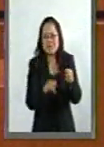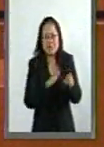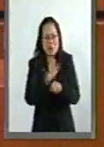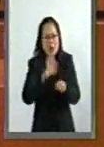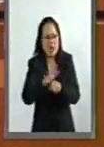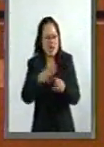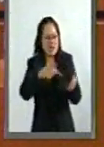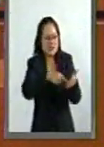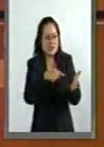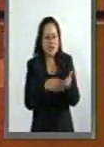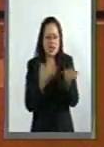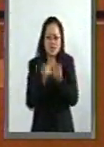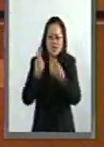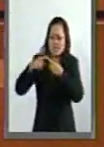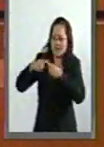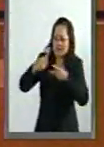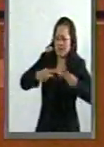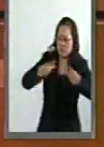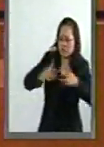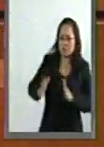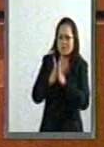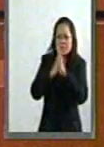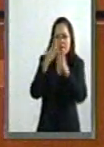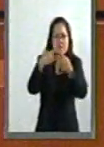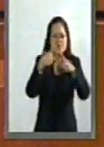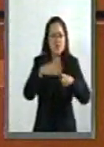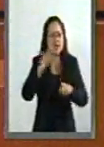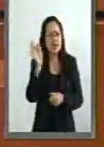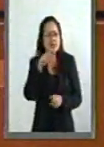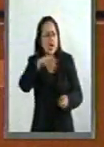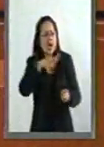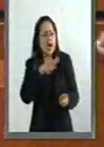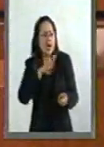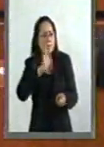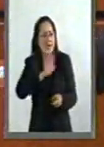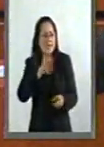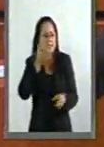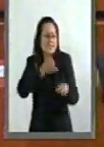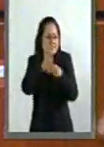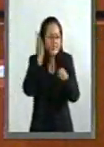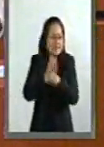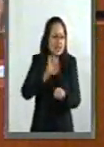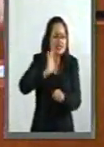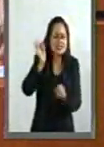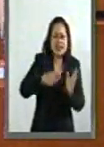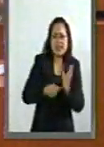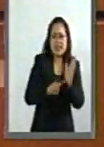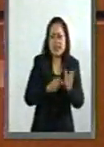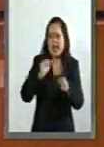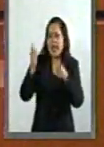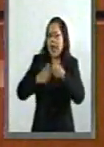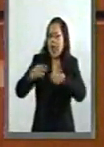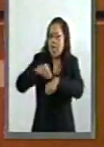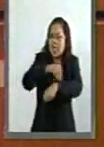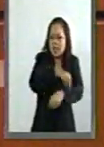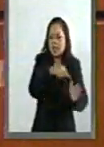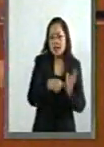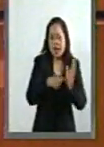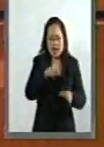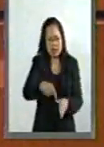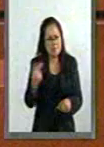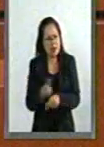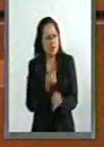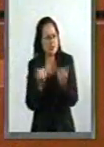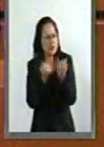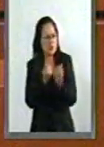sólo que con diferentes actores de reparto. Pudo haber quedado en una parodia, en un remedio de lo que aquí siempre sucede.